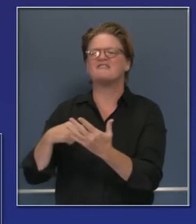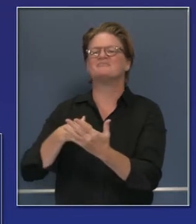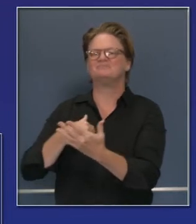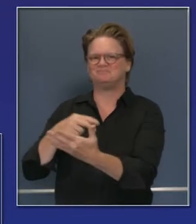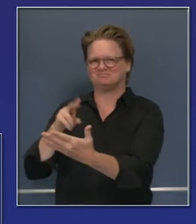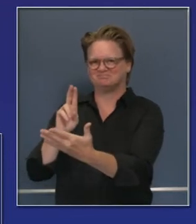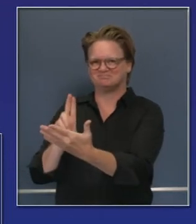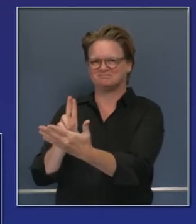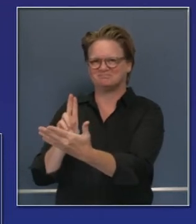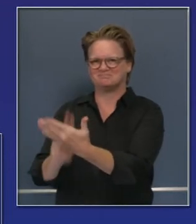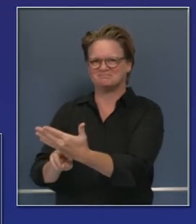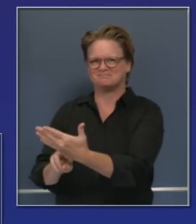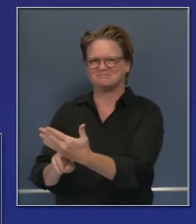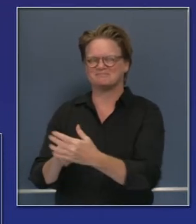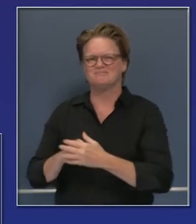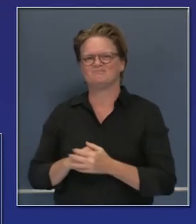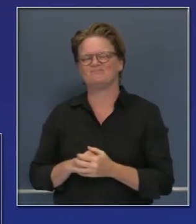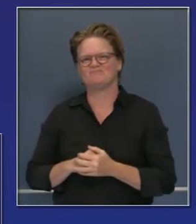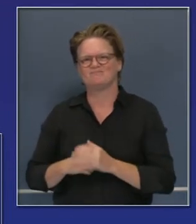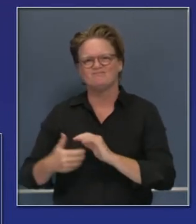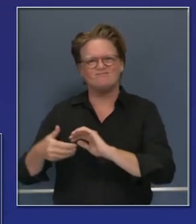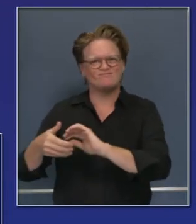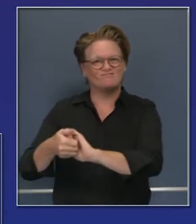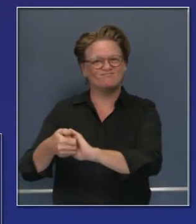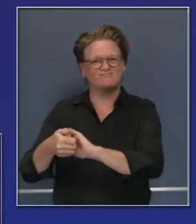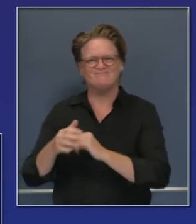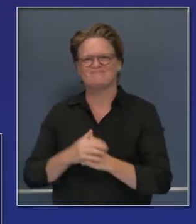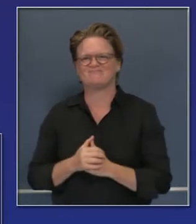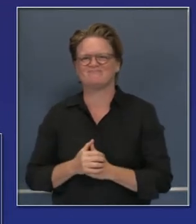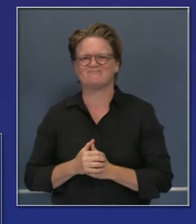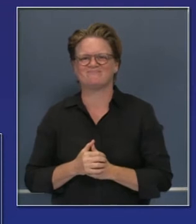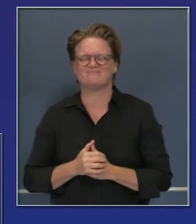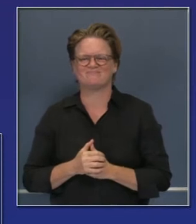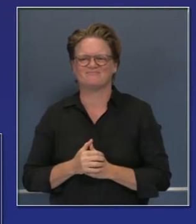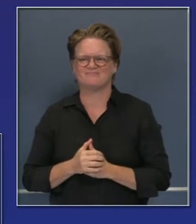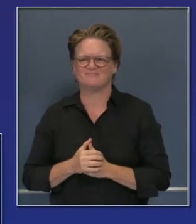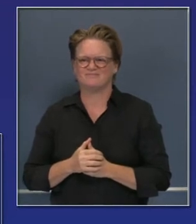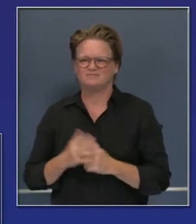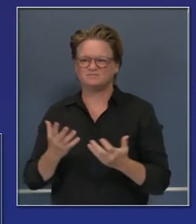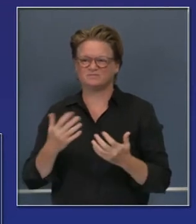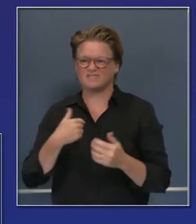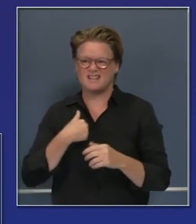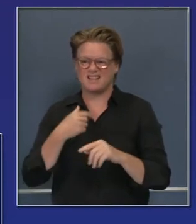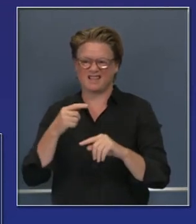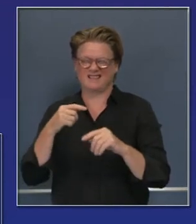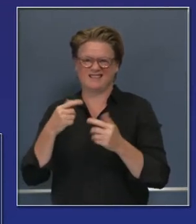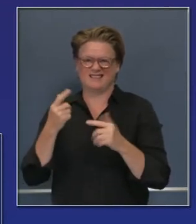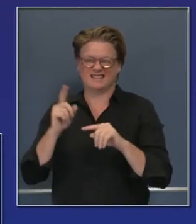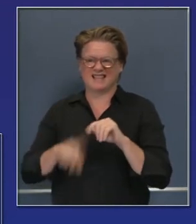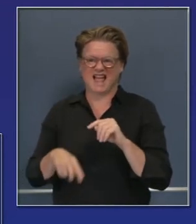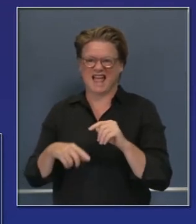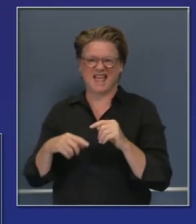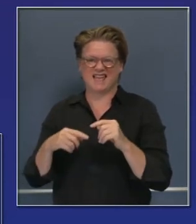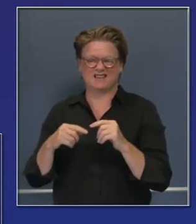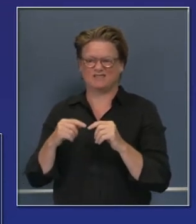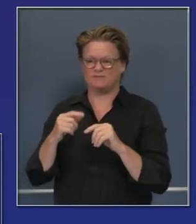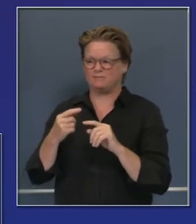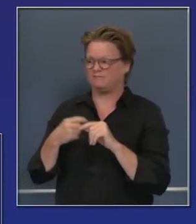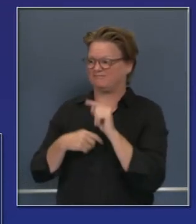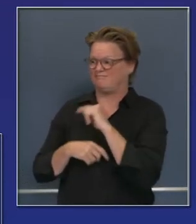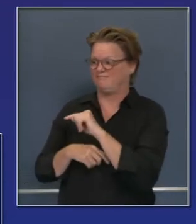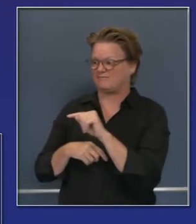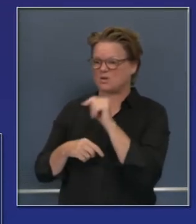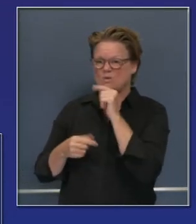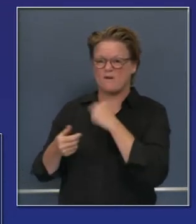estamos proporcionando ahora. Pero no podríamos hacerlo sin sociedades adicionales y quiero dar las gracias en